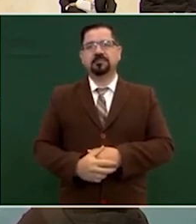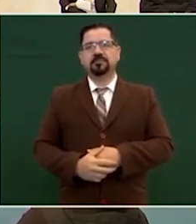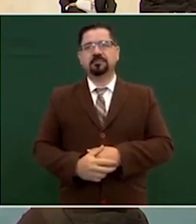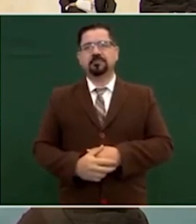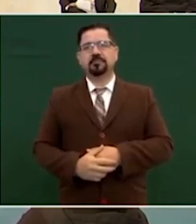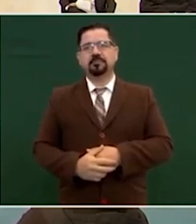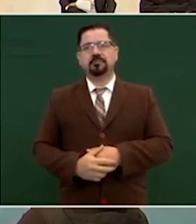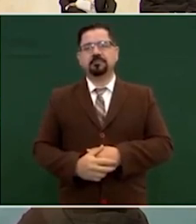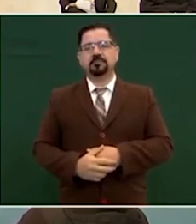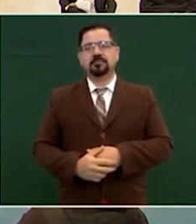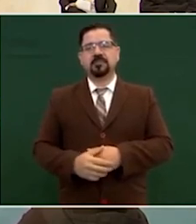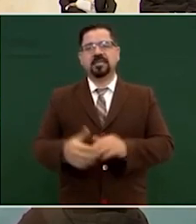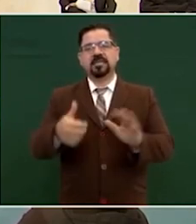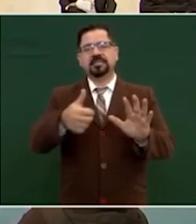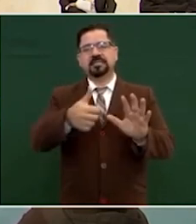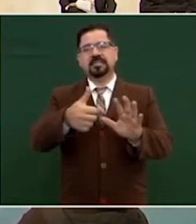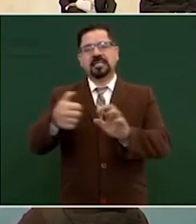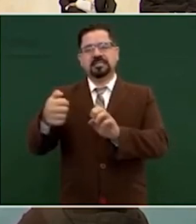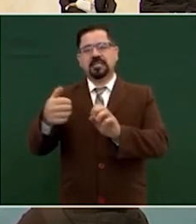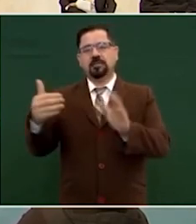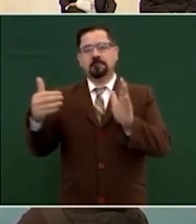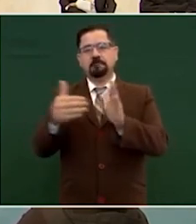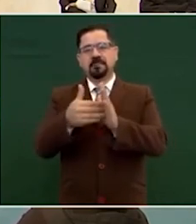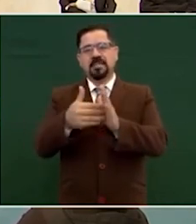600 mil al año